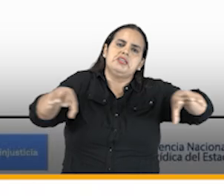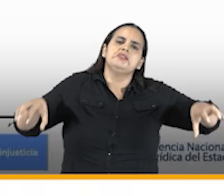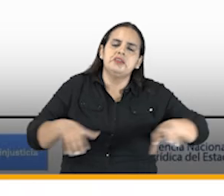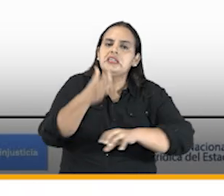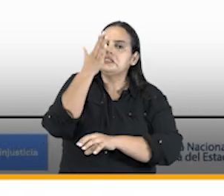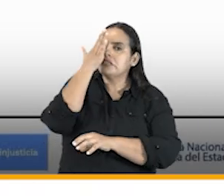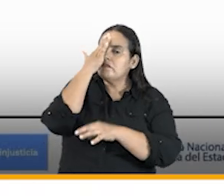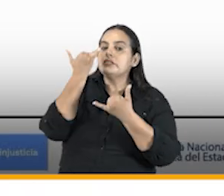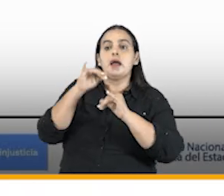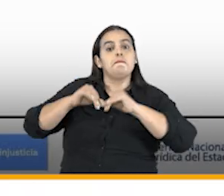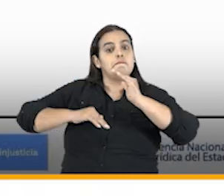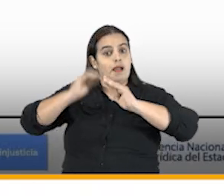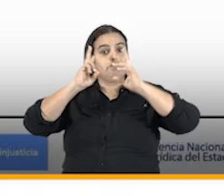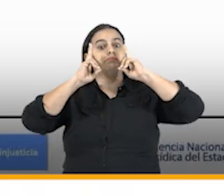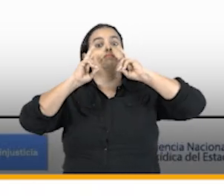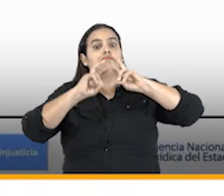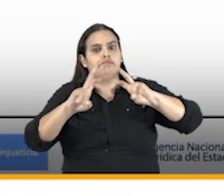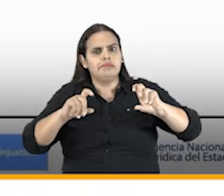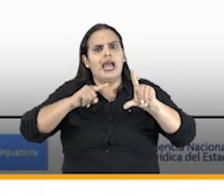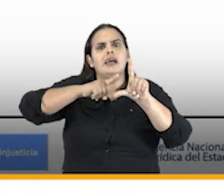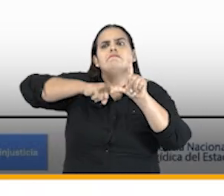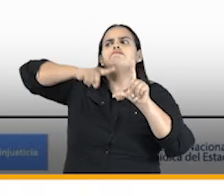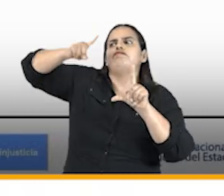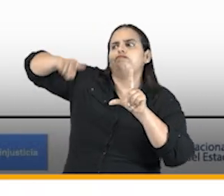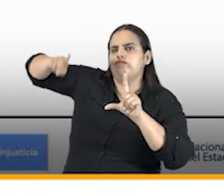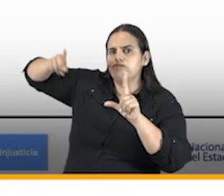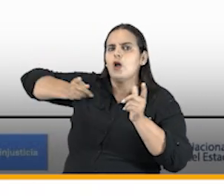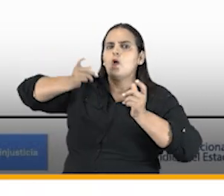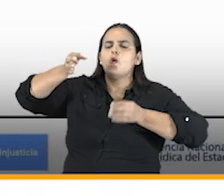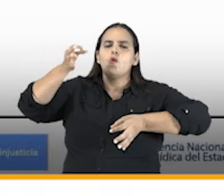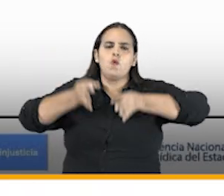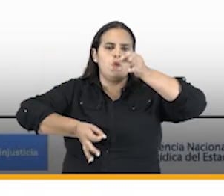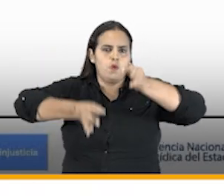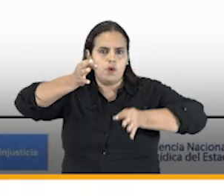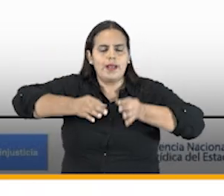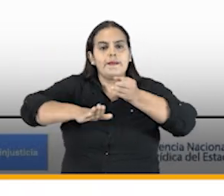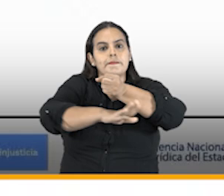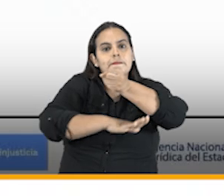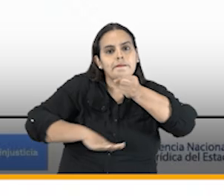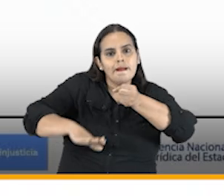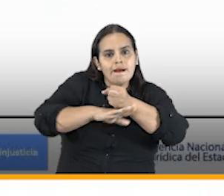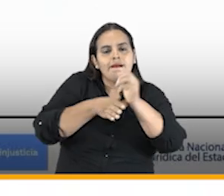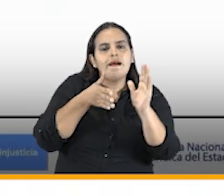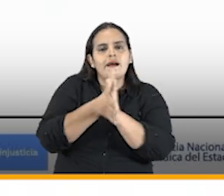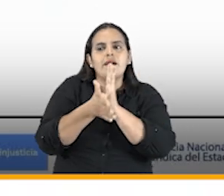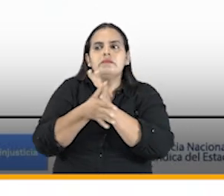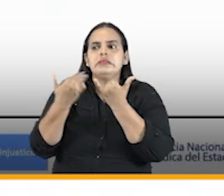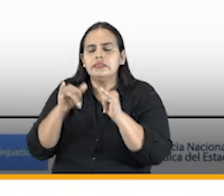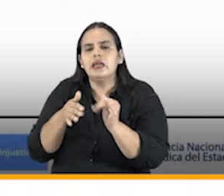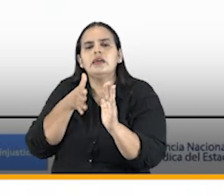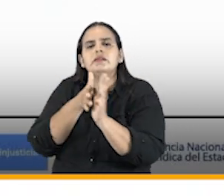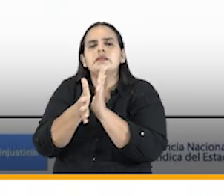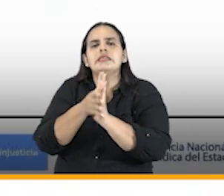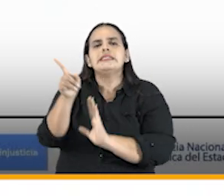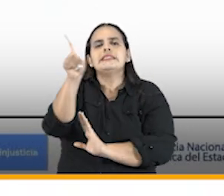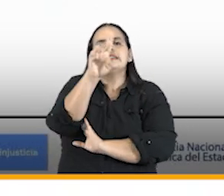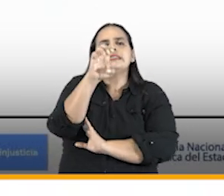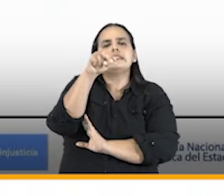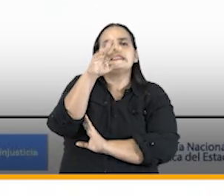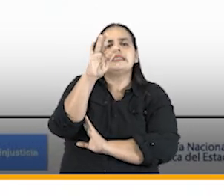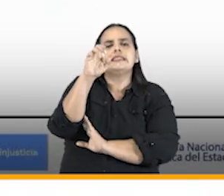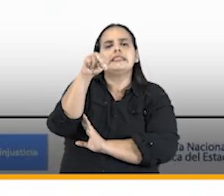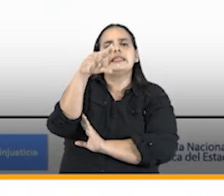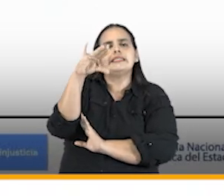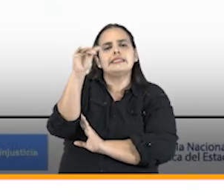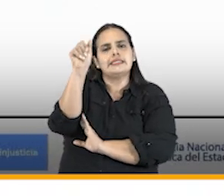investigación estadística y jurídica sobre la base de las sentencias que vamos recopilando y el depositorio